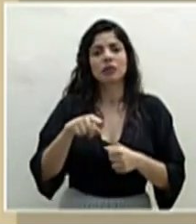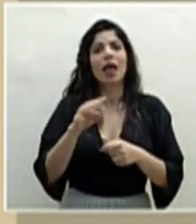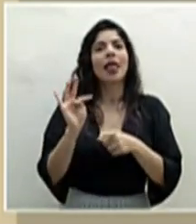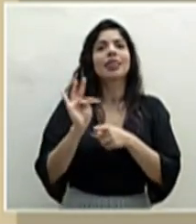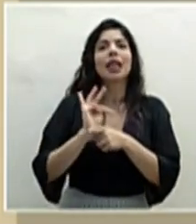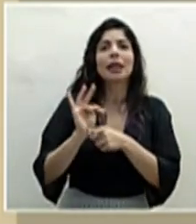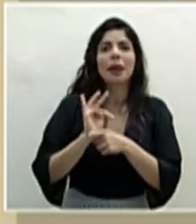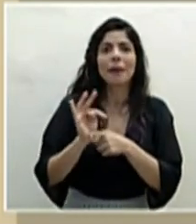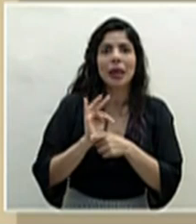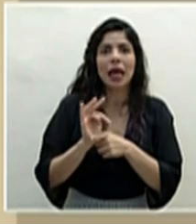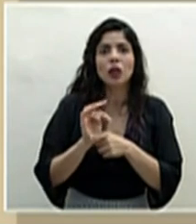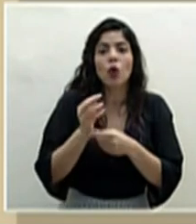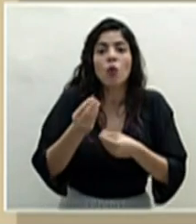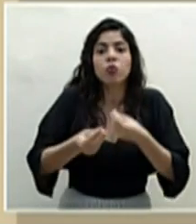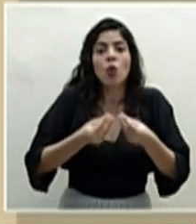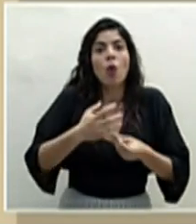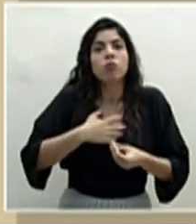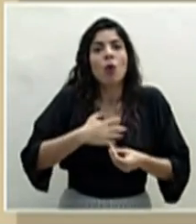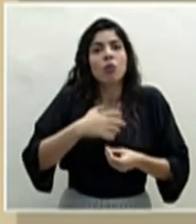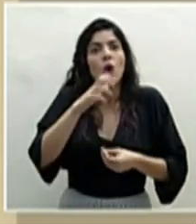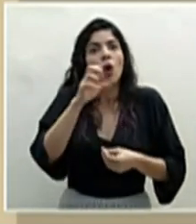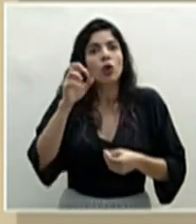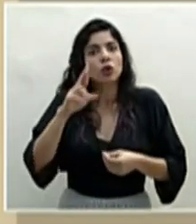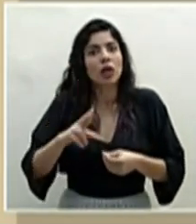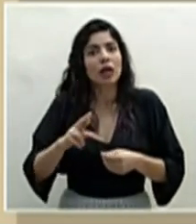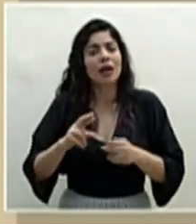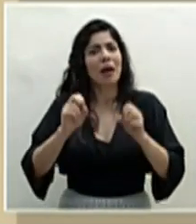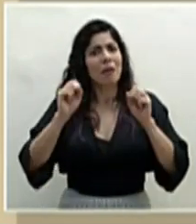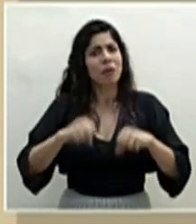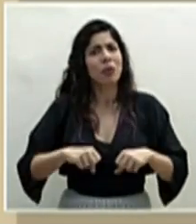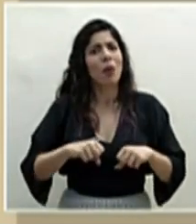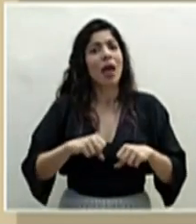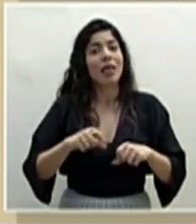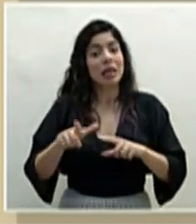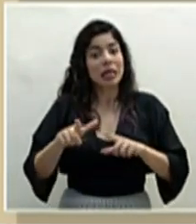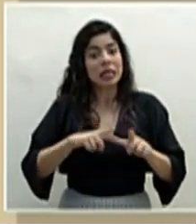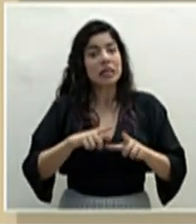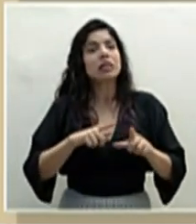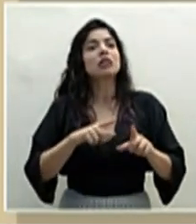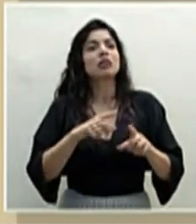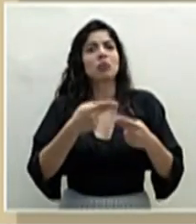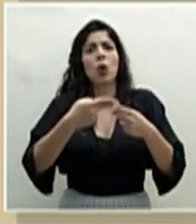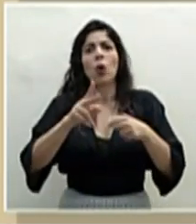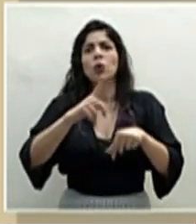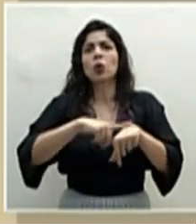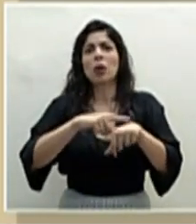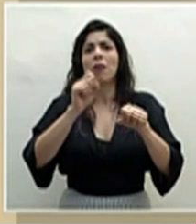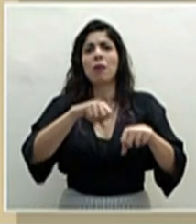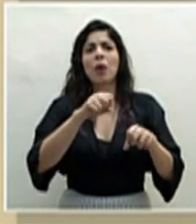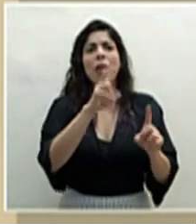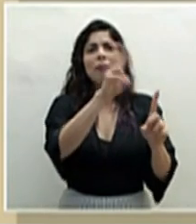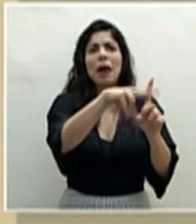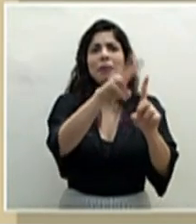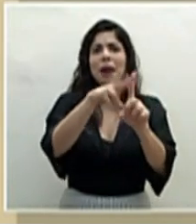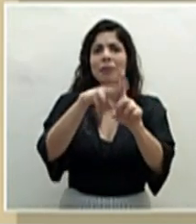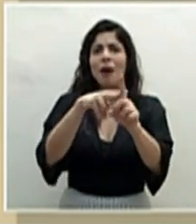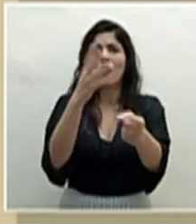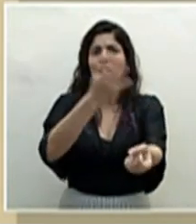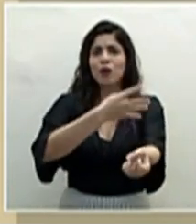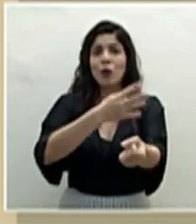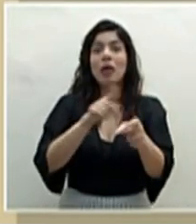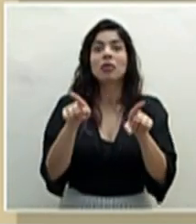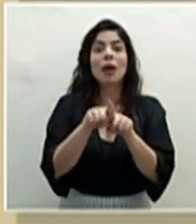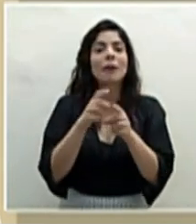tratamiento que se produce aquí, que podríamos comenzar a aplicar en el corto plazo, sino que también hasta